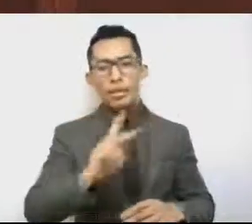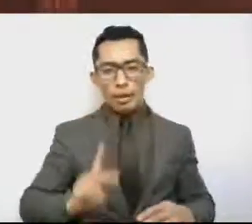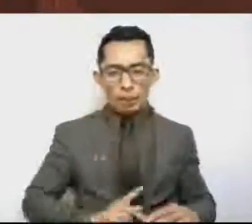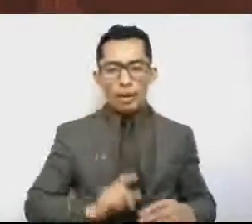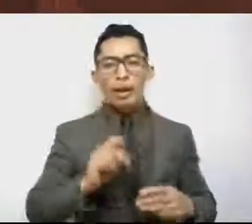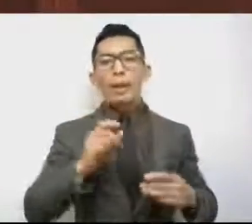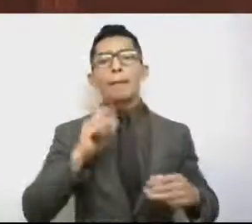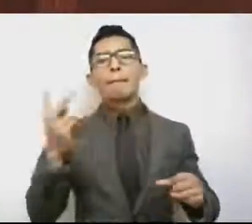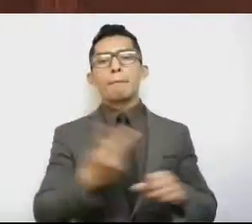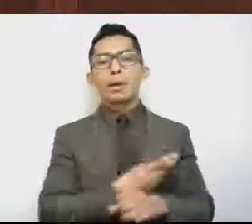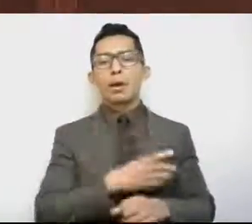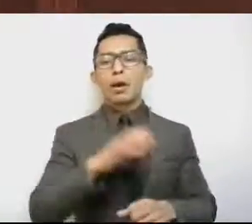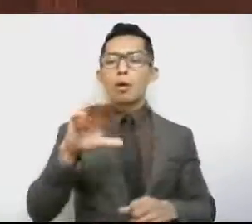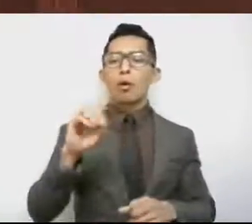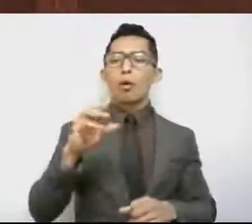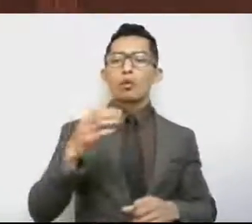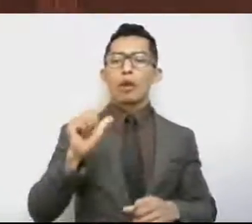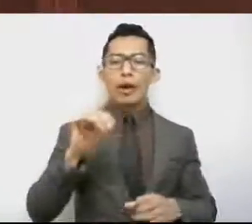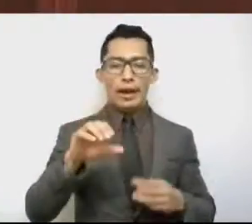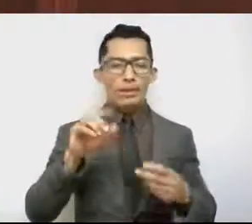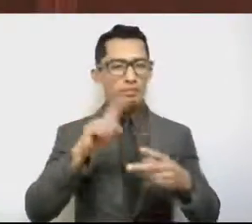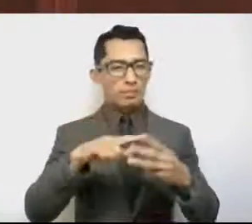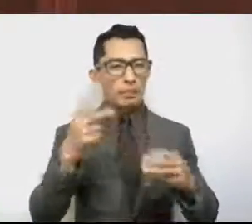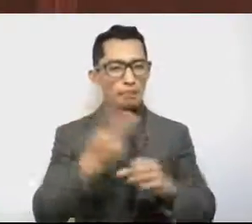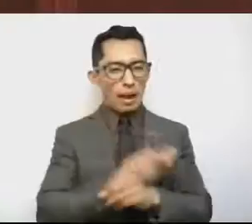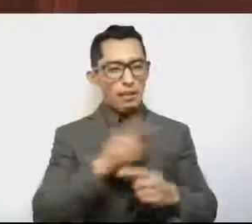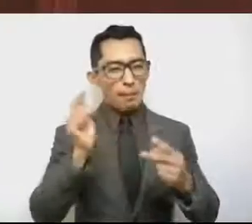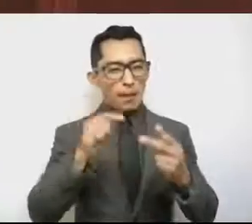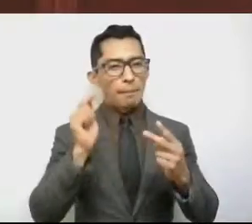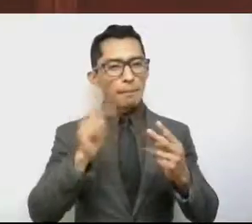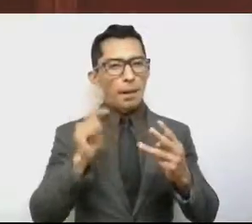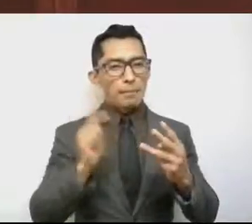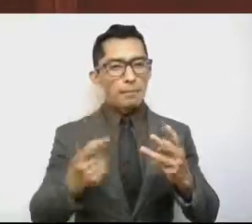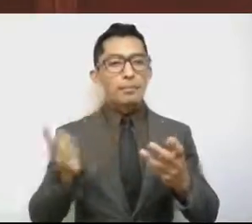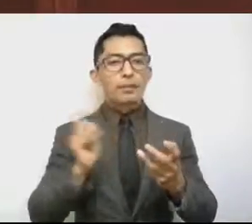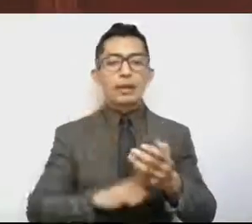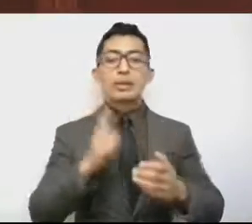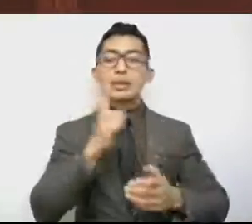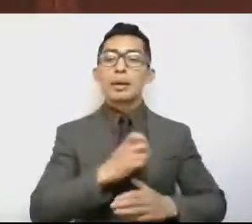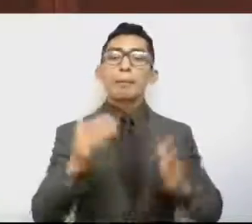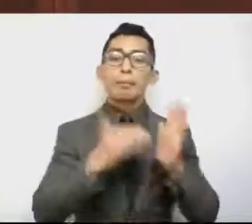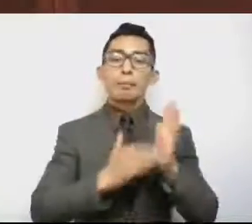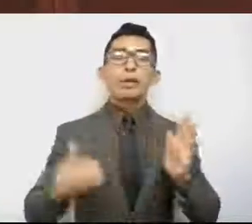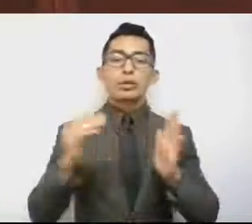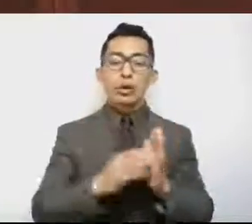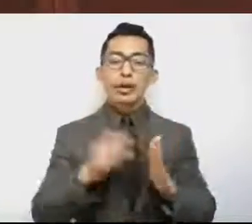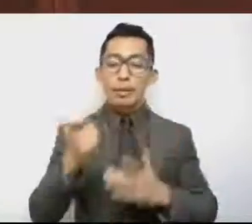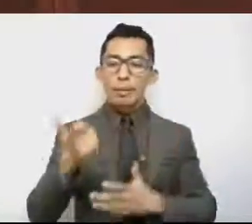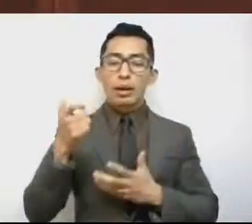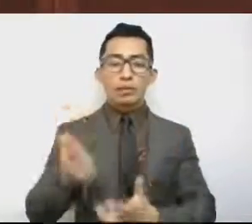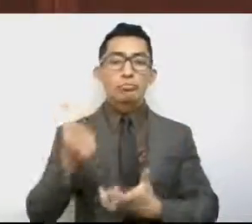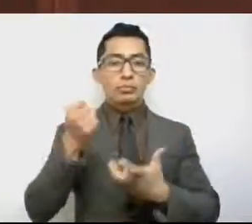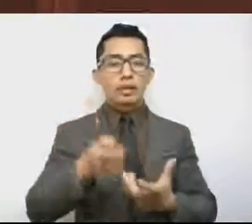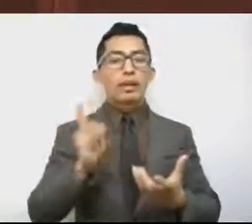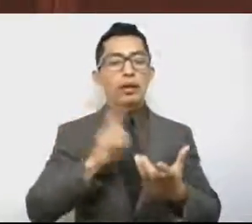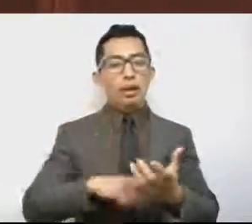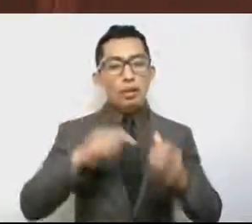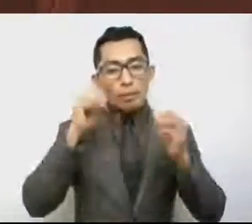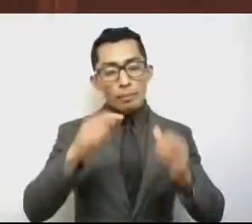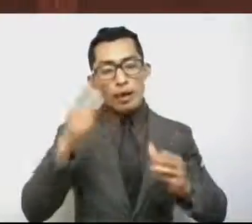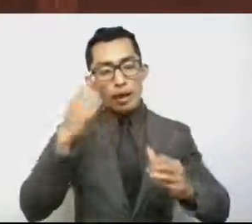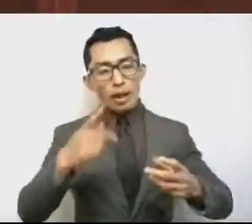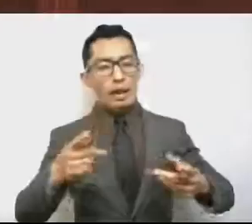de Ocoyoacá, justamente fue el fondo de los 100 millones de pesos del Fondo de Atención a los